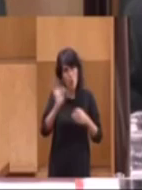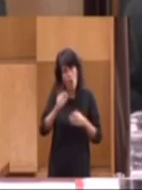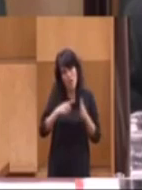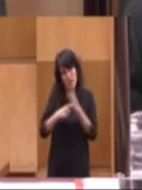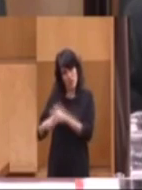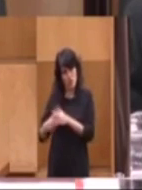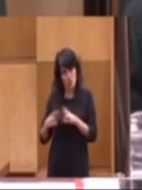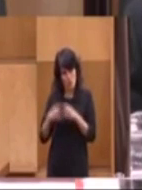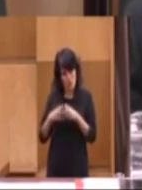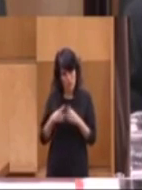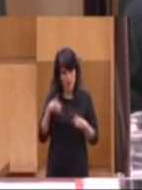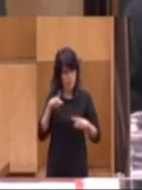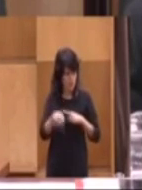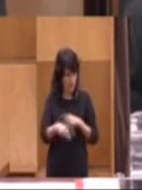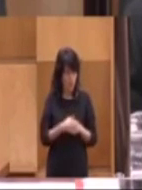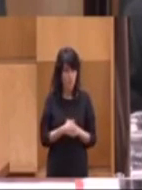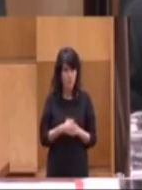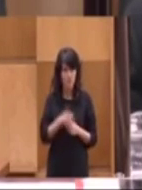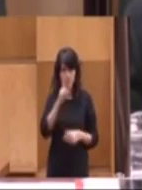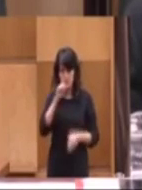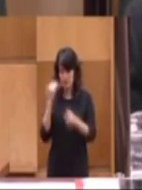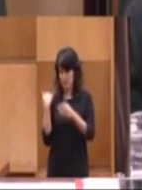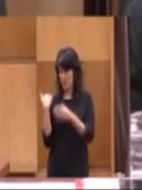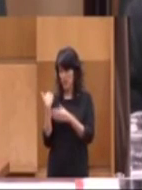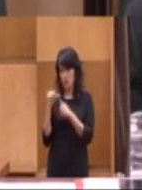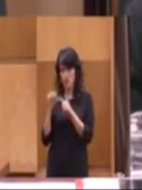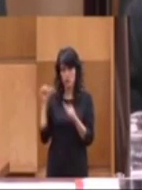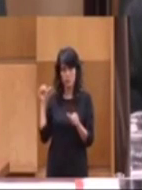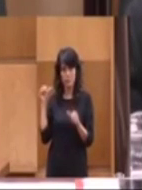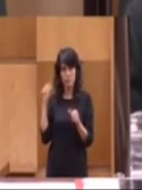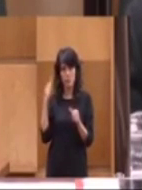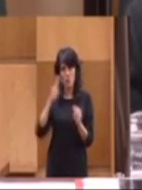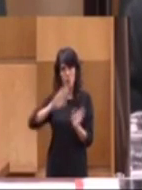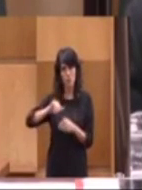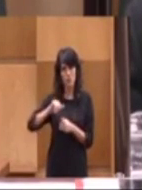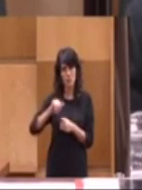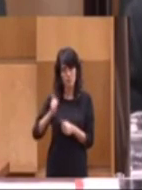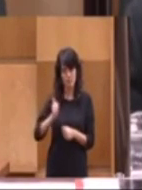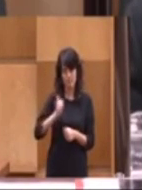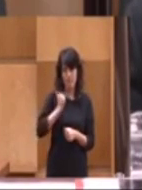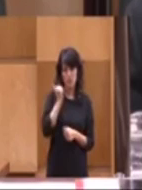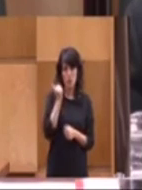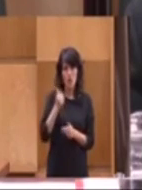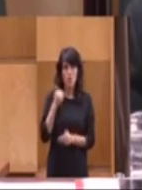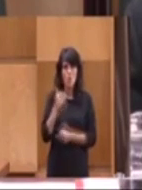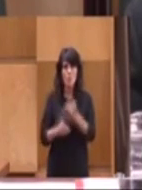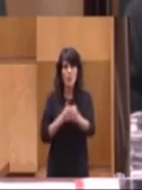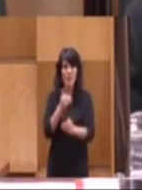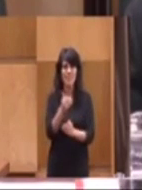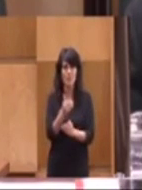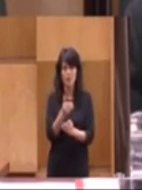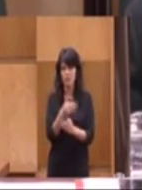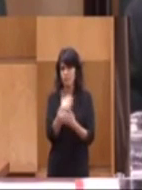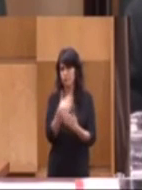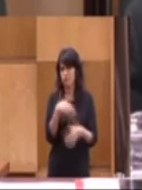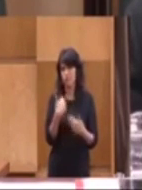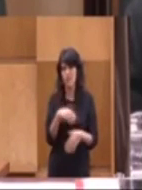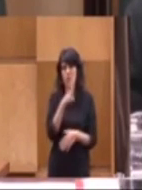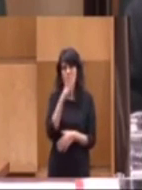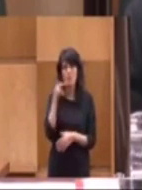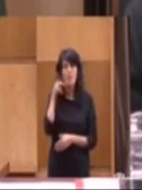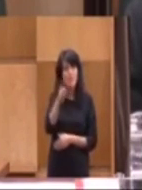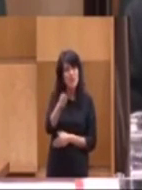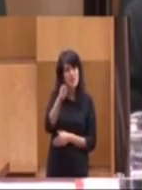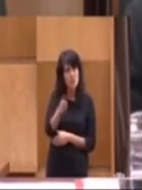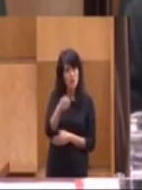social. Estos últimos años, además, casualmente hemos vivido un proceso tremendo y es que estas mismas